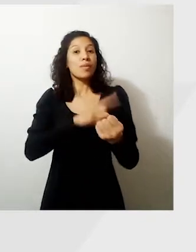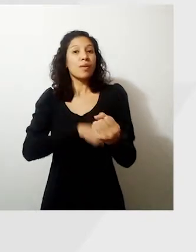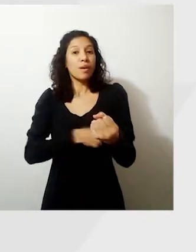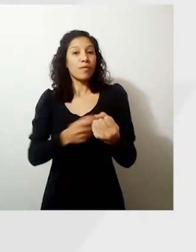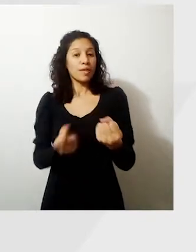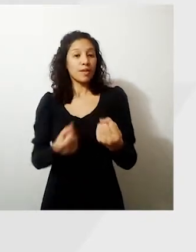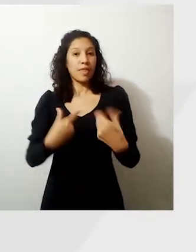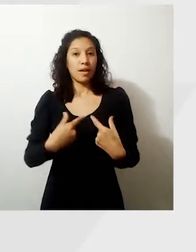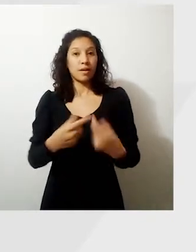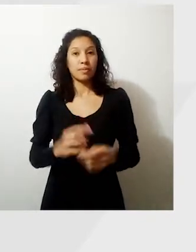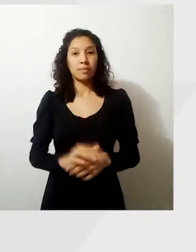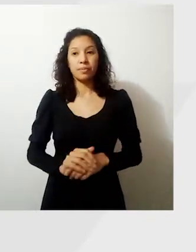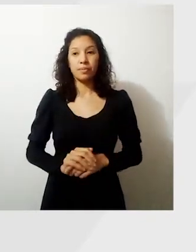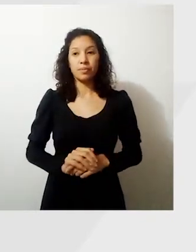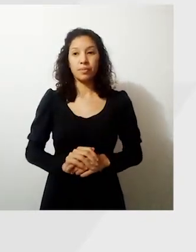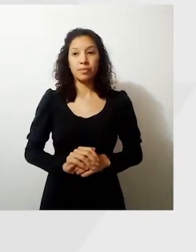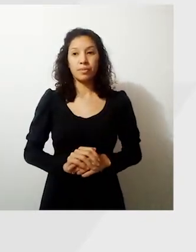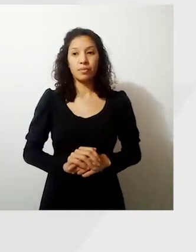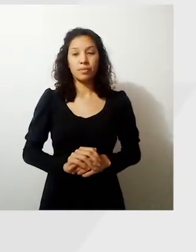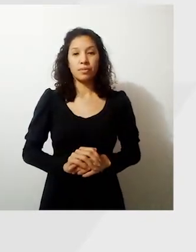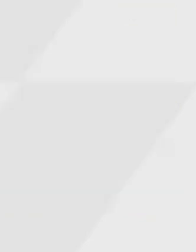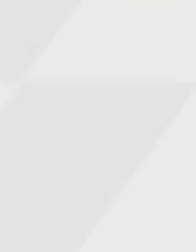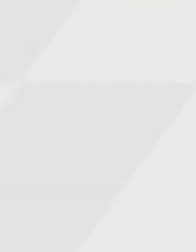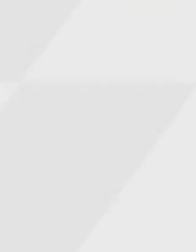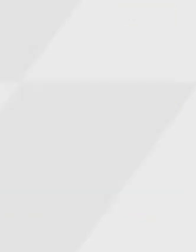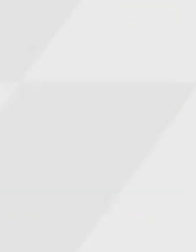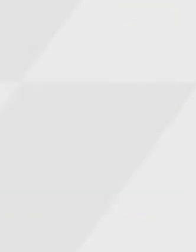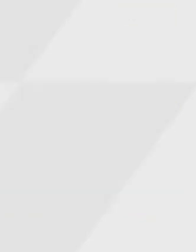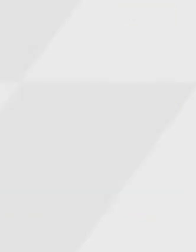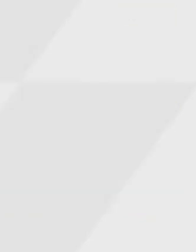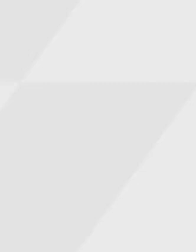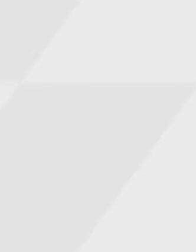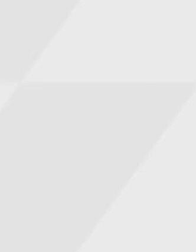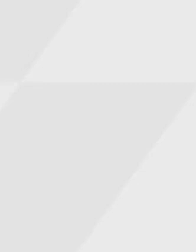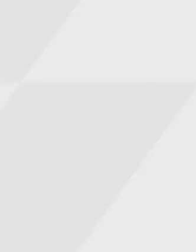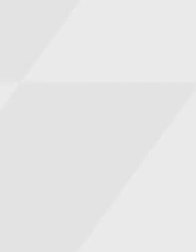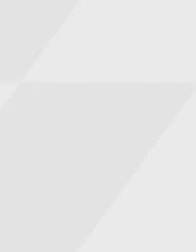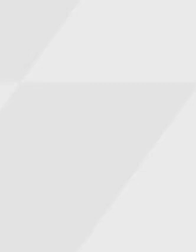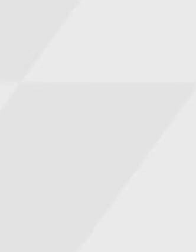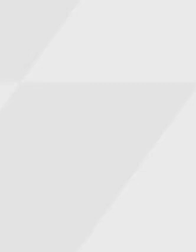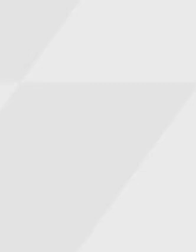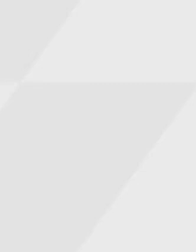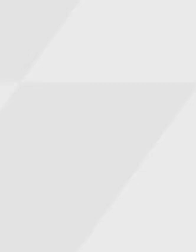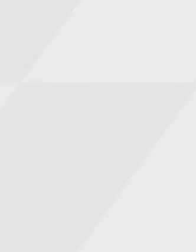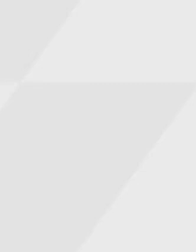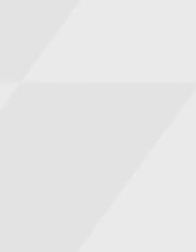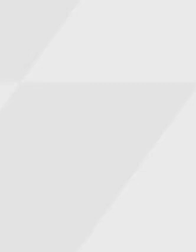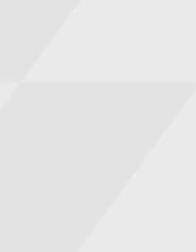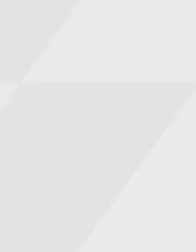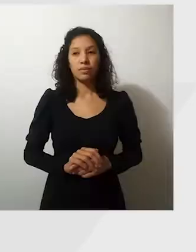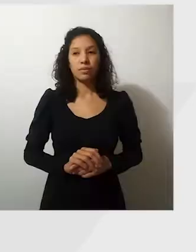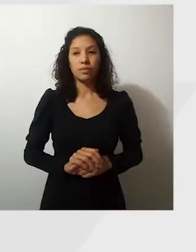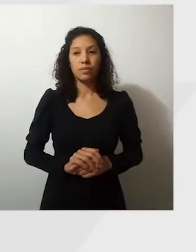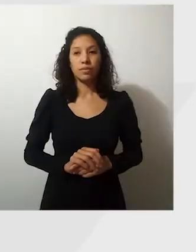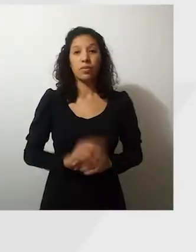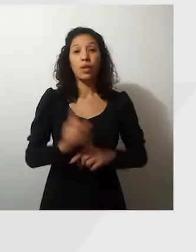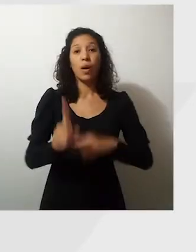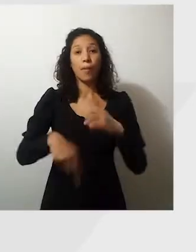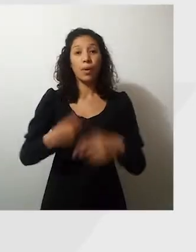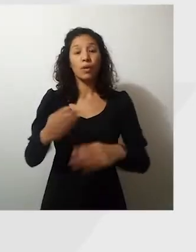un poco los bíceps, ¿sí? Y vamos ahí, uno, dos, de esta manera.